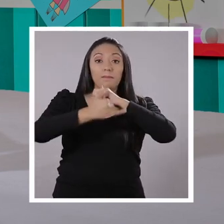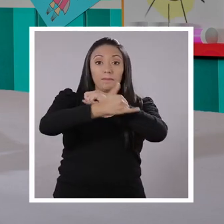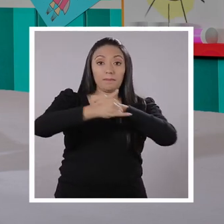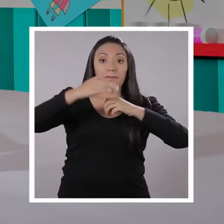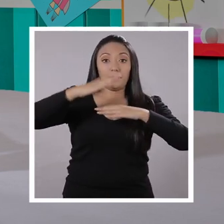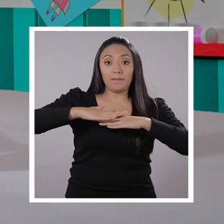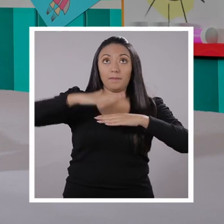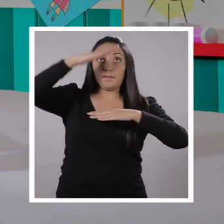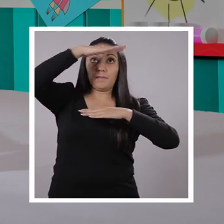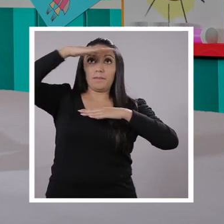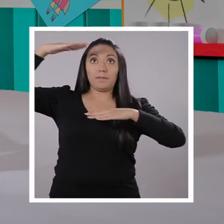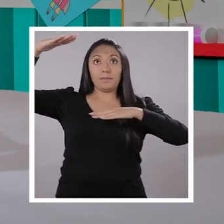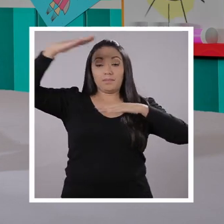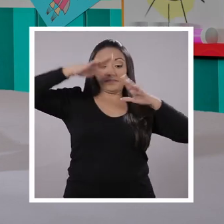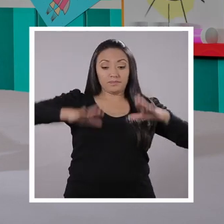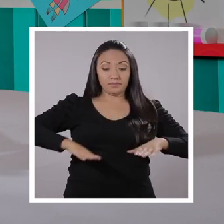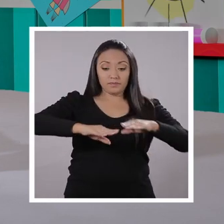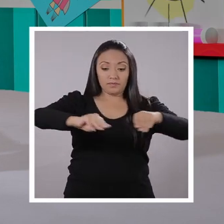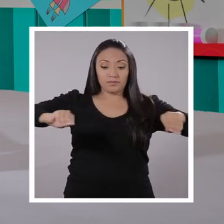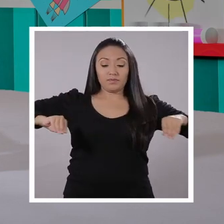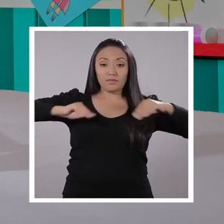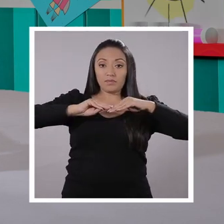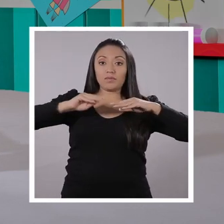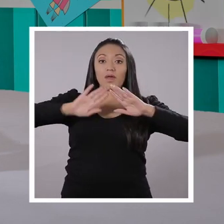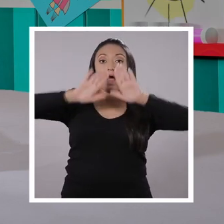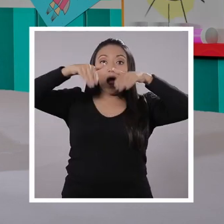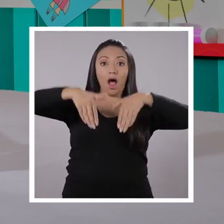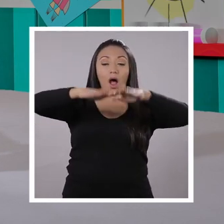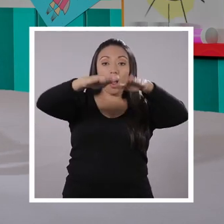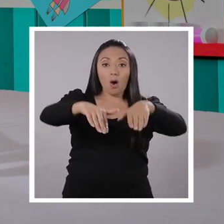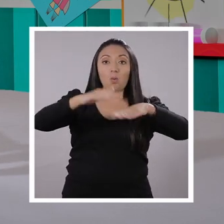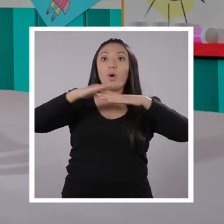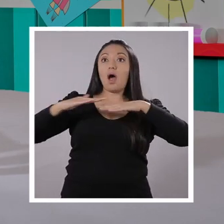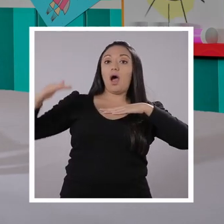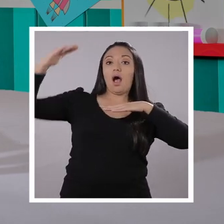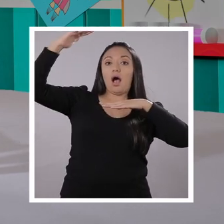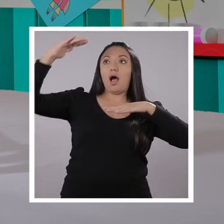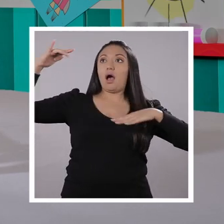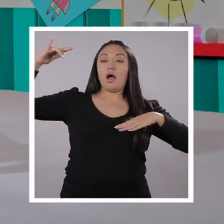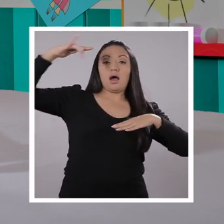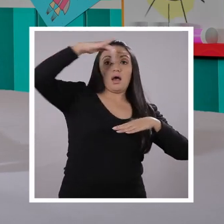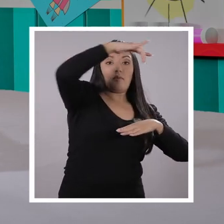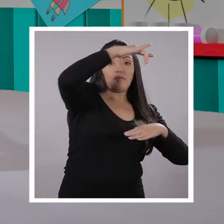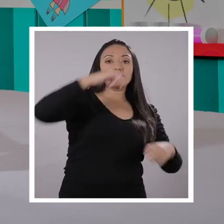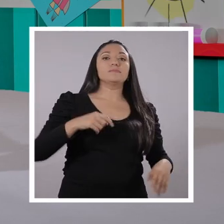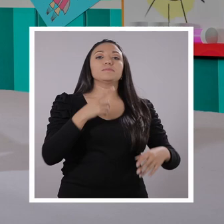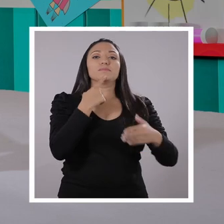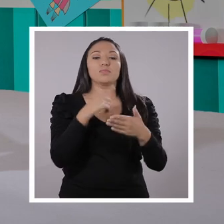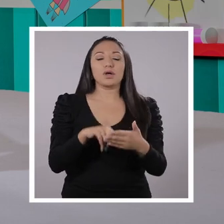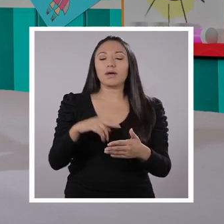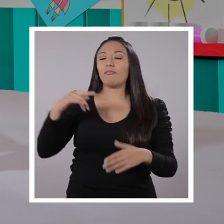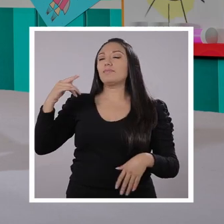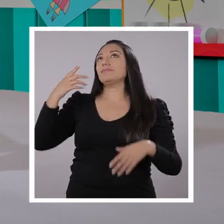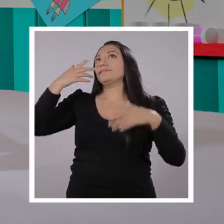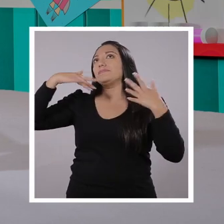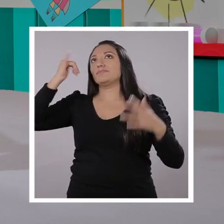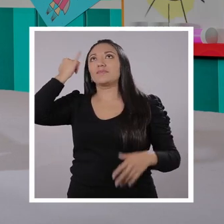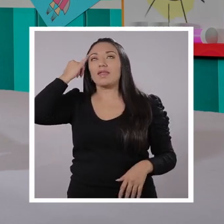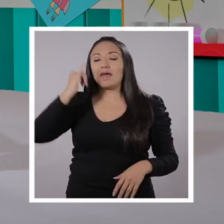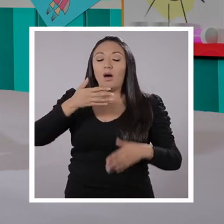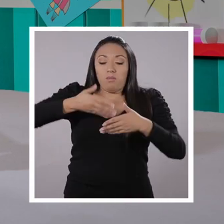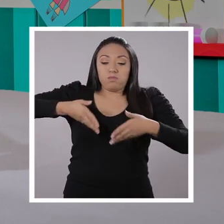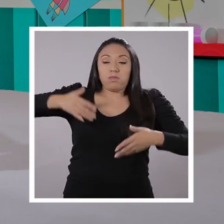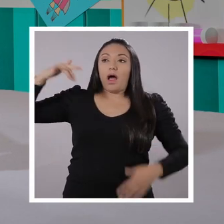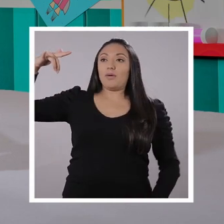extensión territorial. Lo que es tierra, lo que es mar y también lo que es espacio. Ya. Entonces, si nacemos, por ejemplo, una idea loca de Pancho,